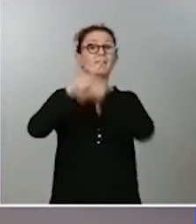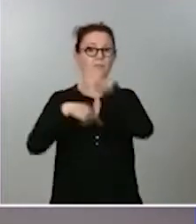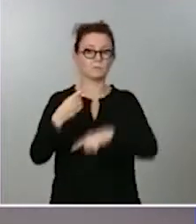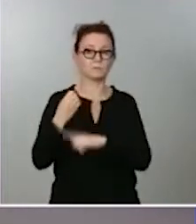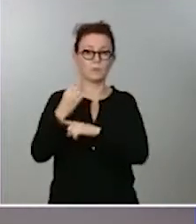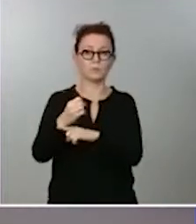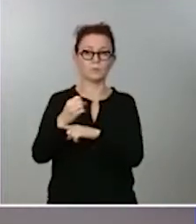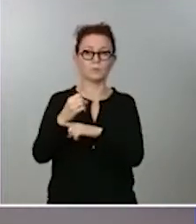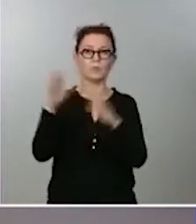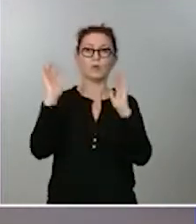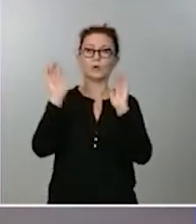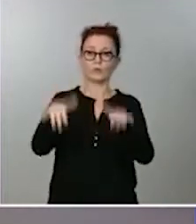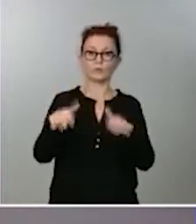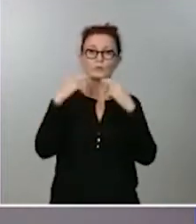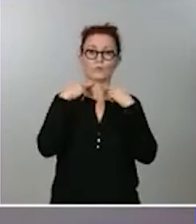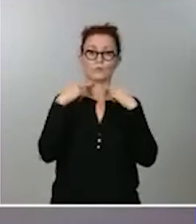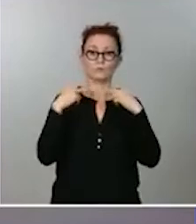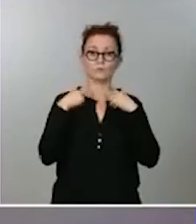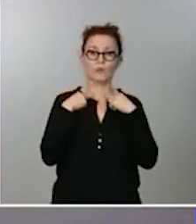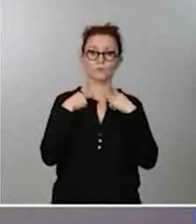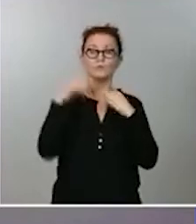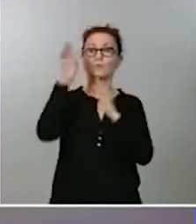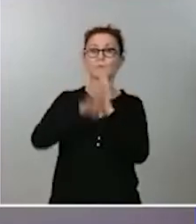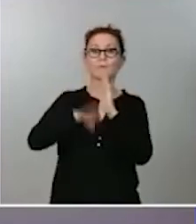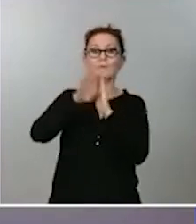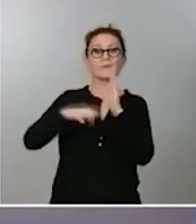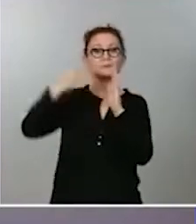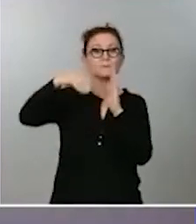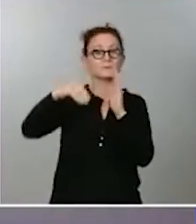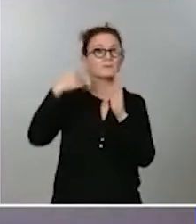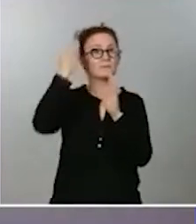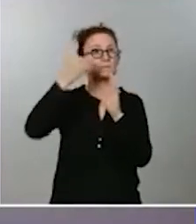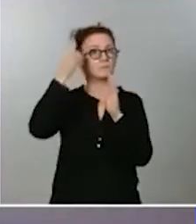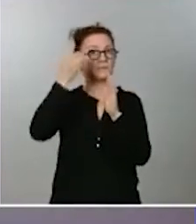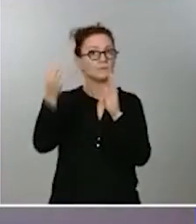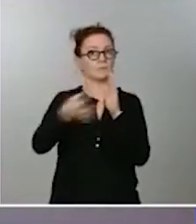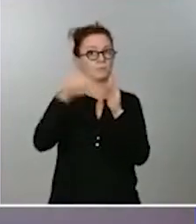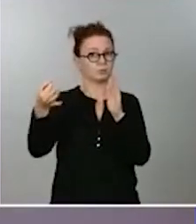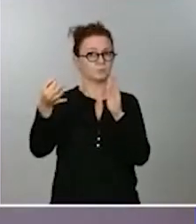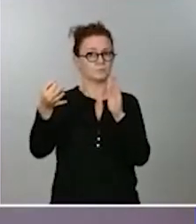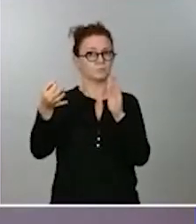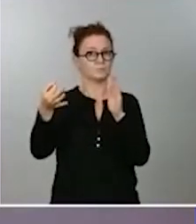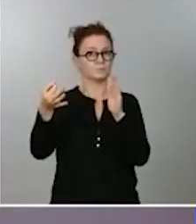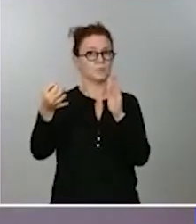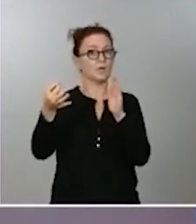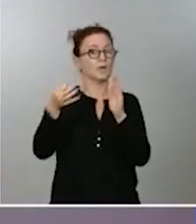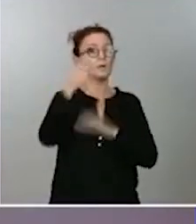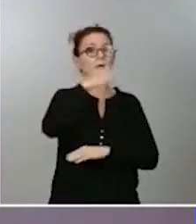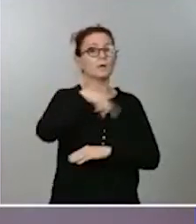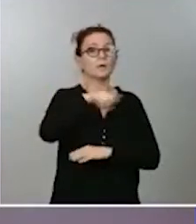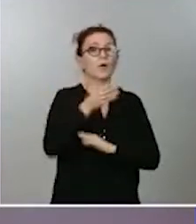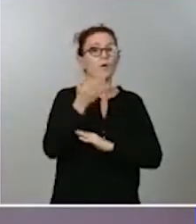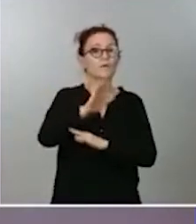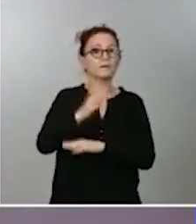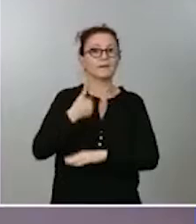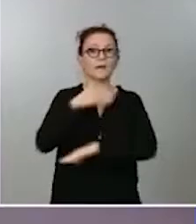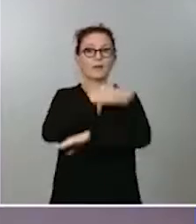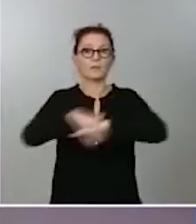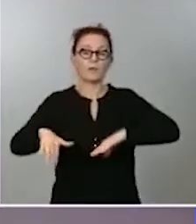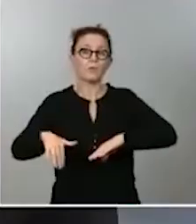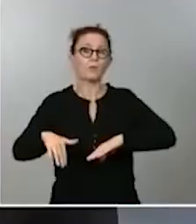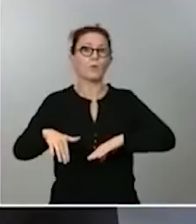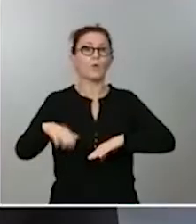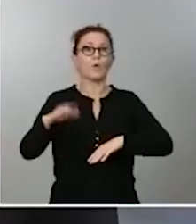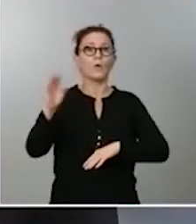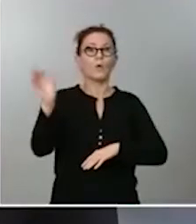de los Diputados a aquellas medidas que los presidentes consicidasen oportunas. No sé si esa oferta ya ha caducado la vista de lo que